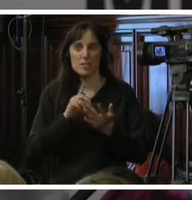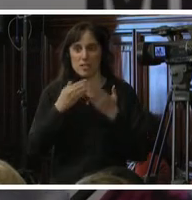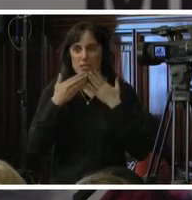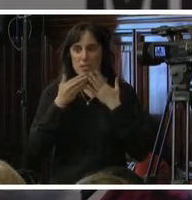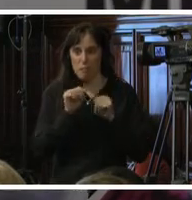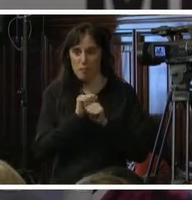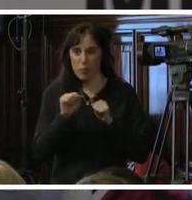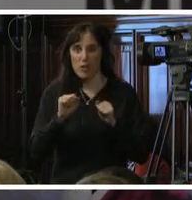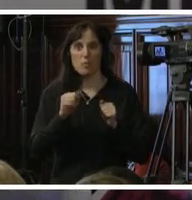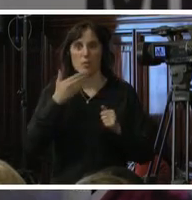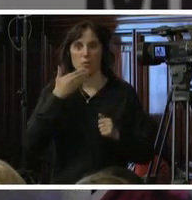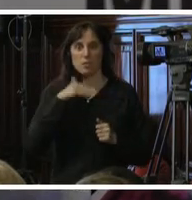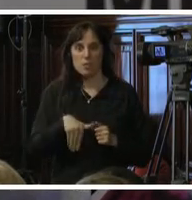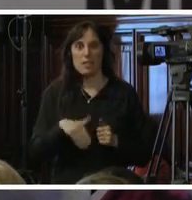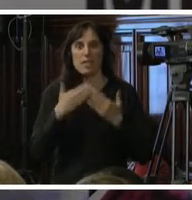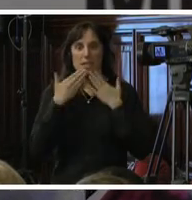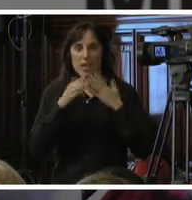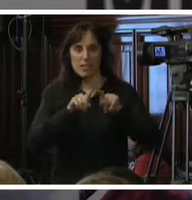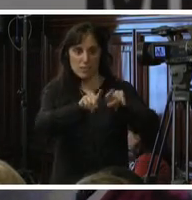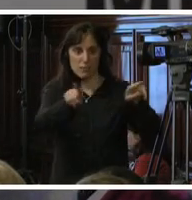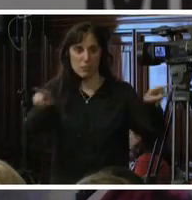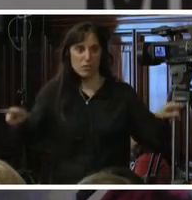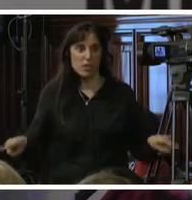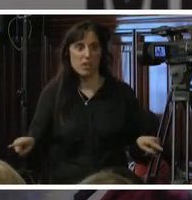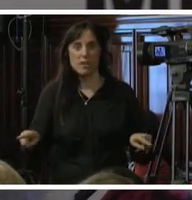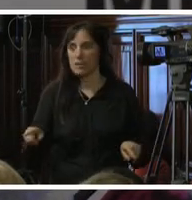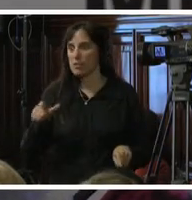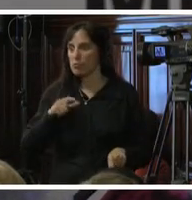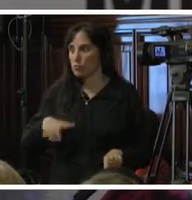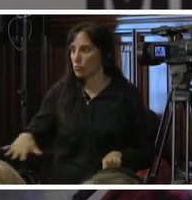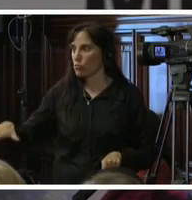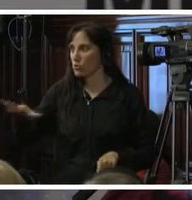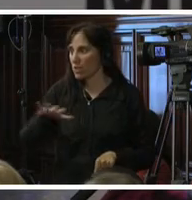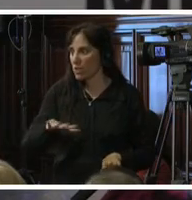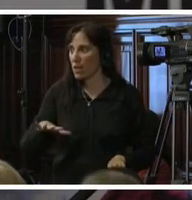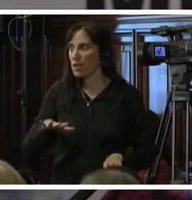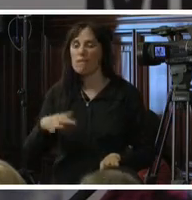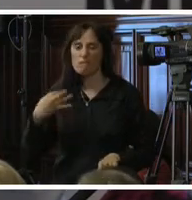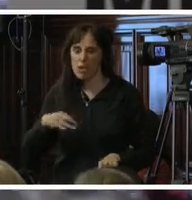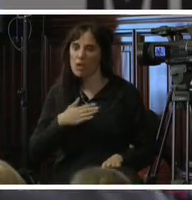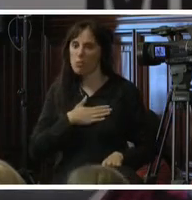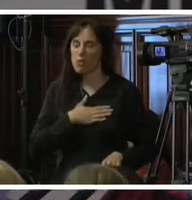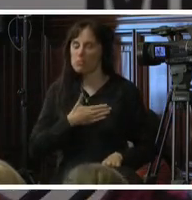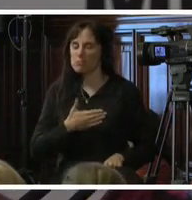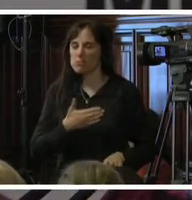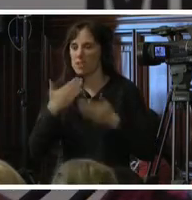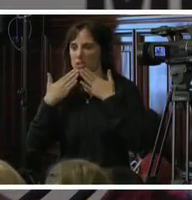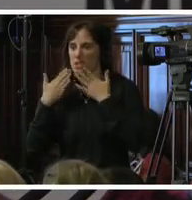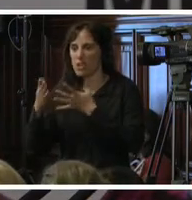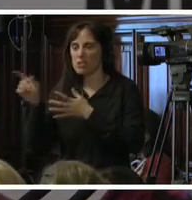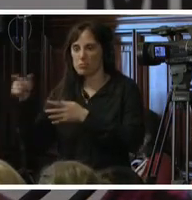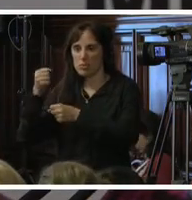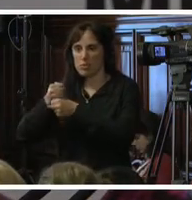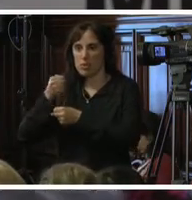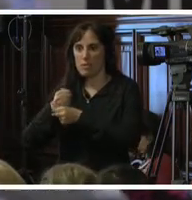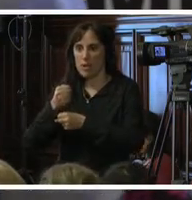a entender, y les agradezco a ustedes, los miembros de la sociedad civil, del Fondo de mi Corazón, por trabajar en este tema.